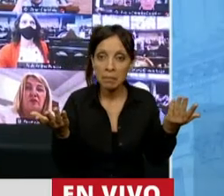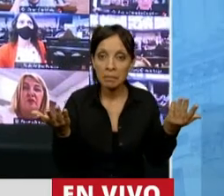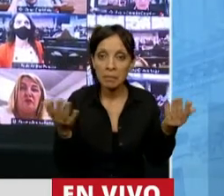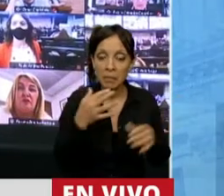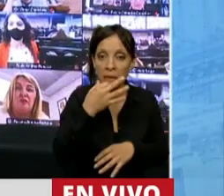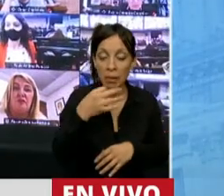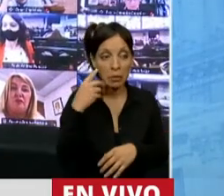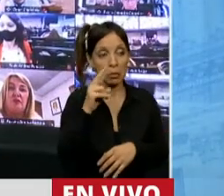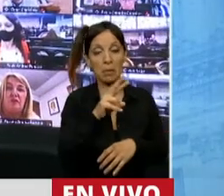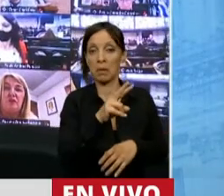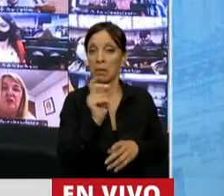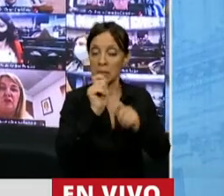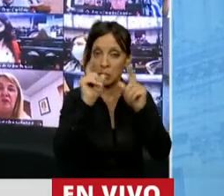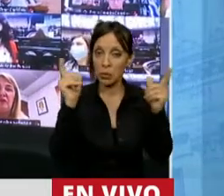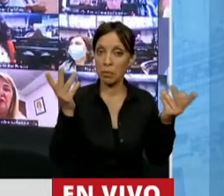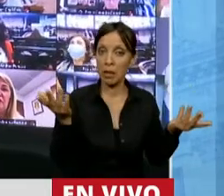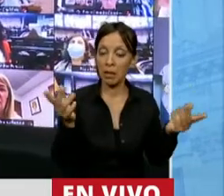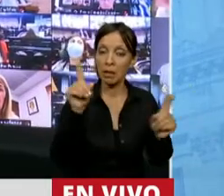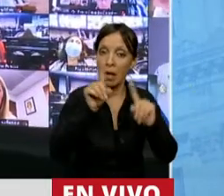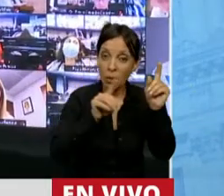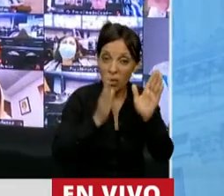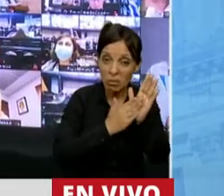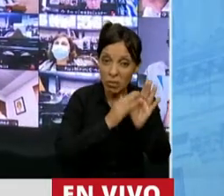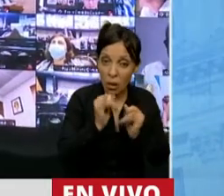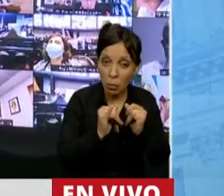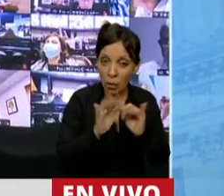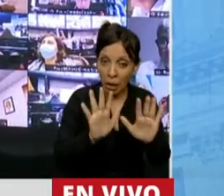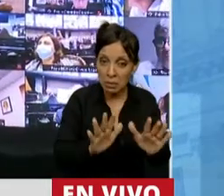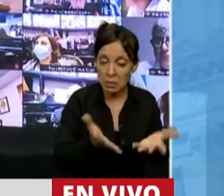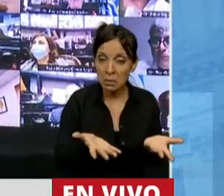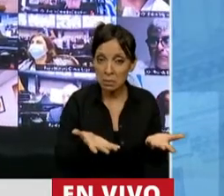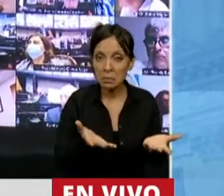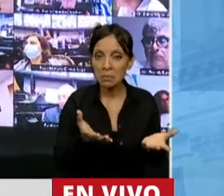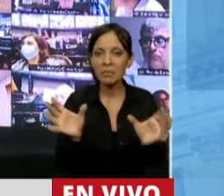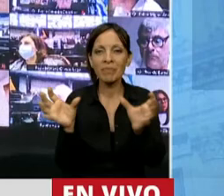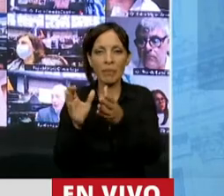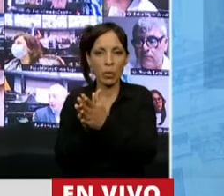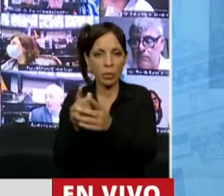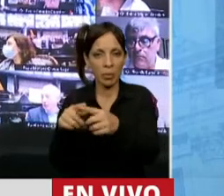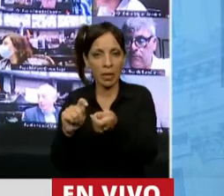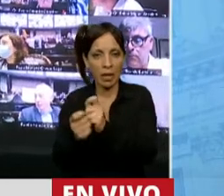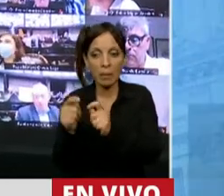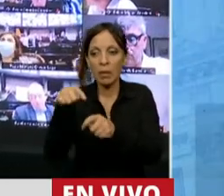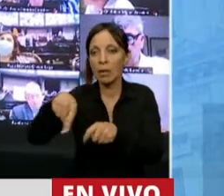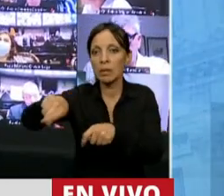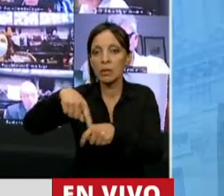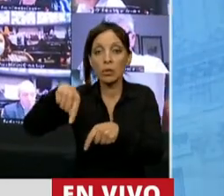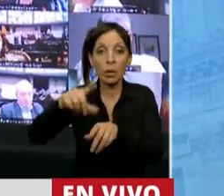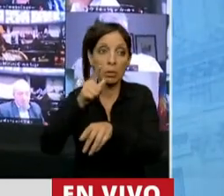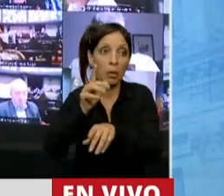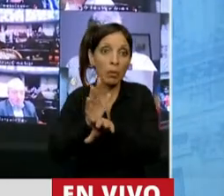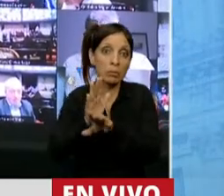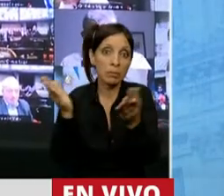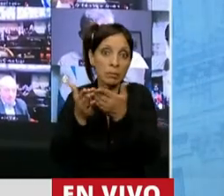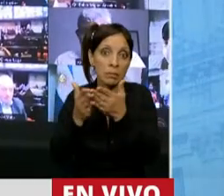me sorprende algunos argumentos del bloque de Juntos por el Cambio que hoy se dedicó a ser una estudiantina.